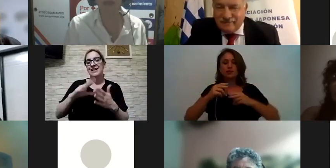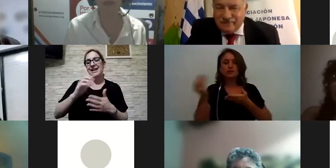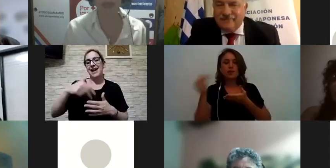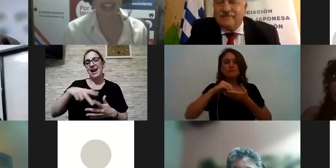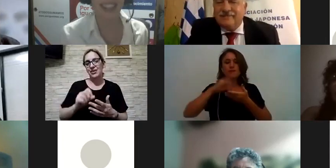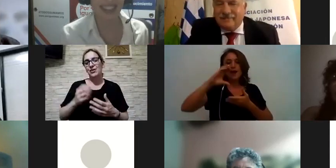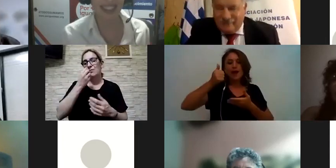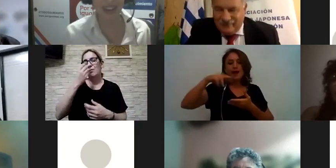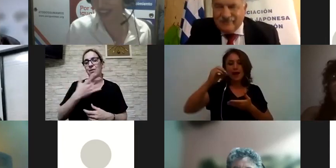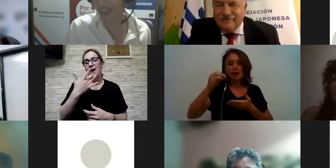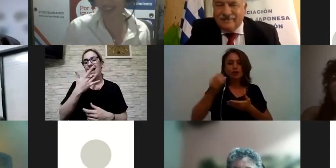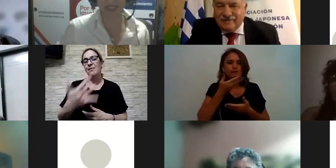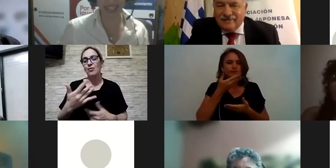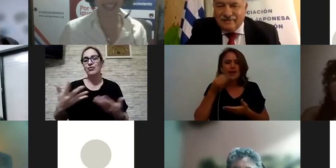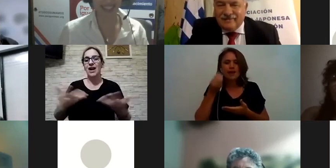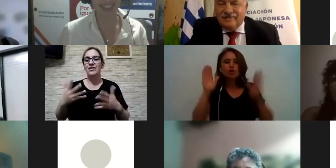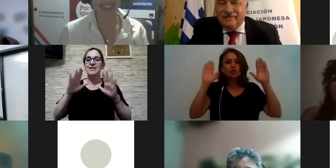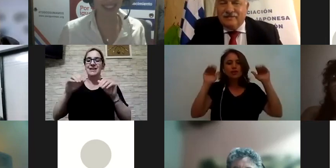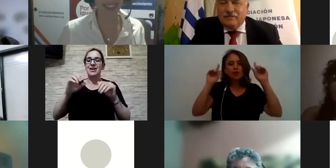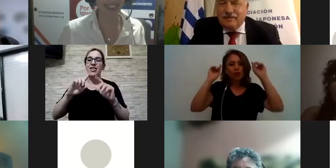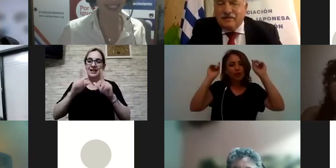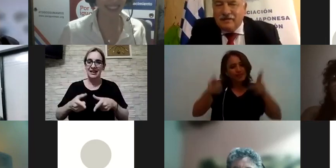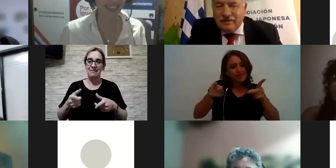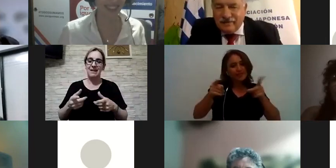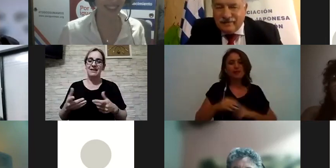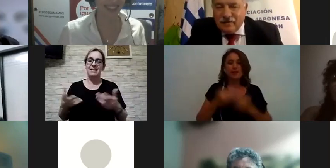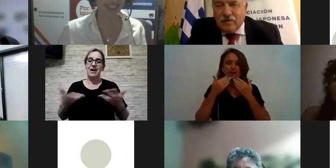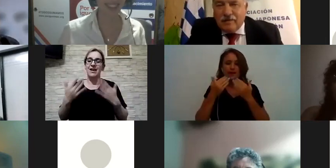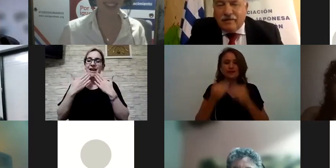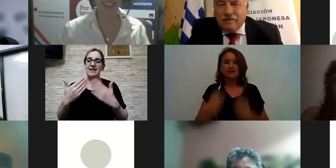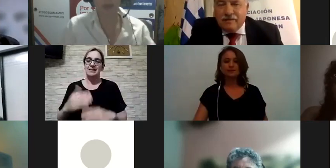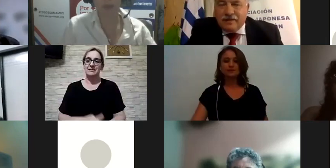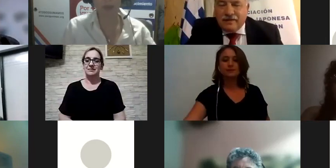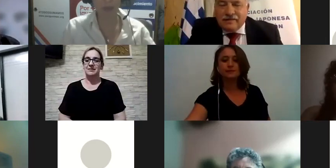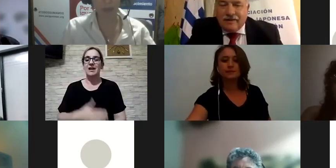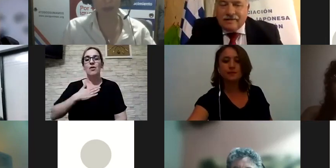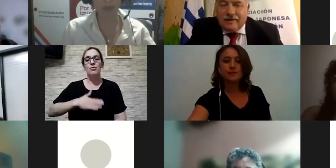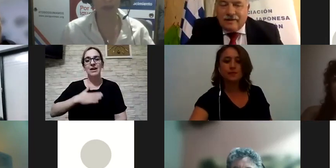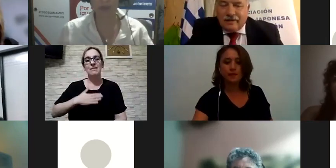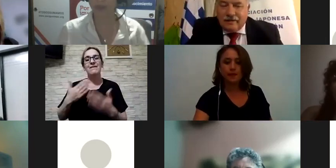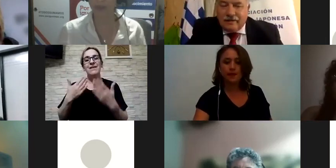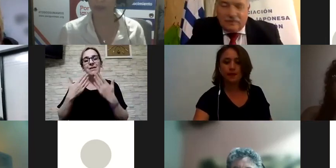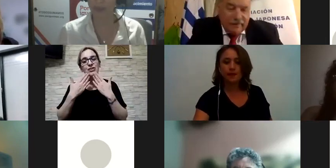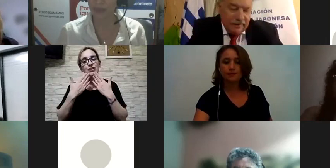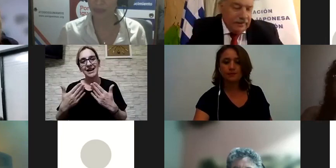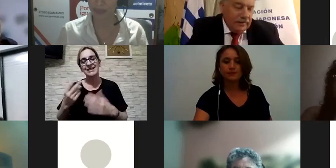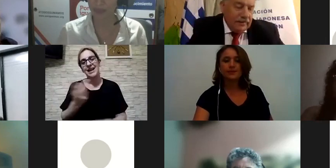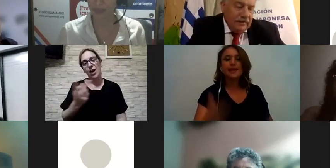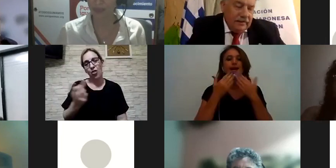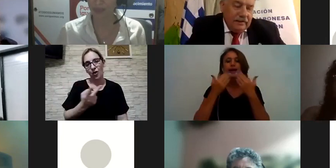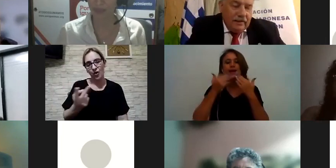muy hermoso poder saludarla también gracias muy amable muchas gracias Ana y Esteban